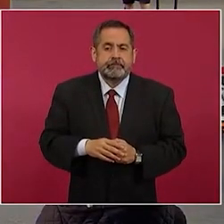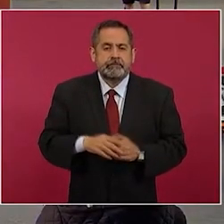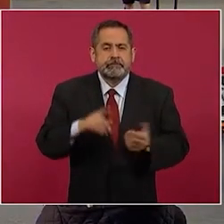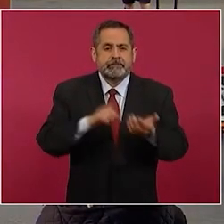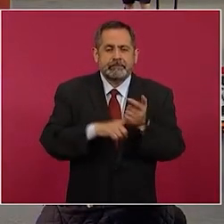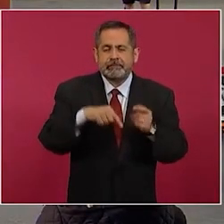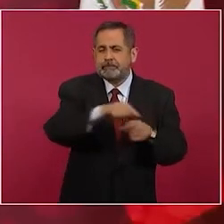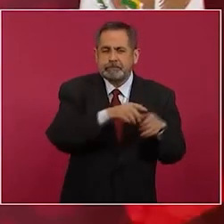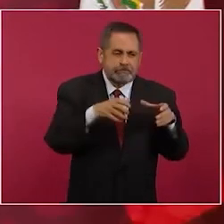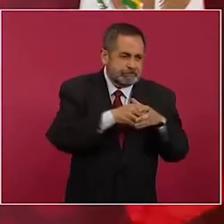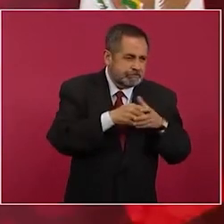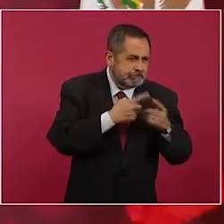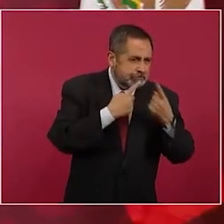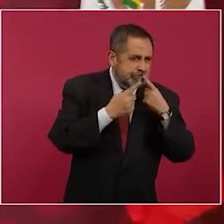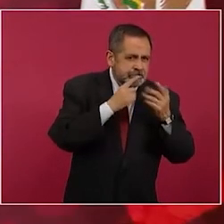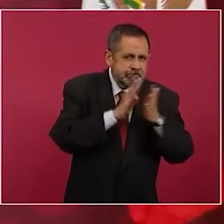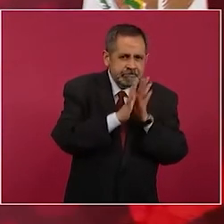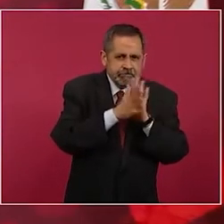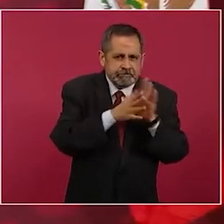lobby ¿no?